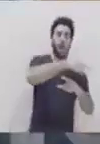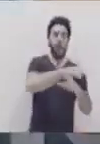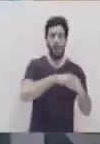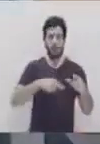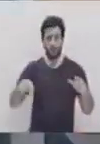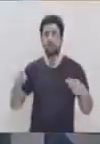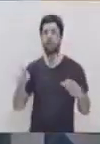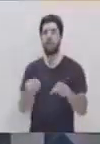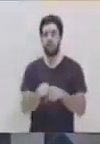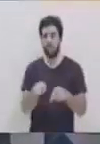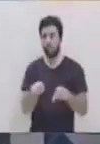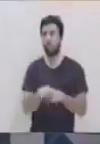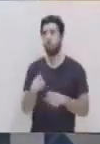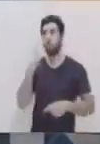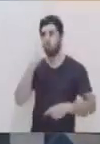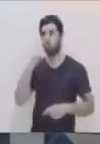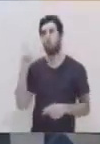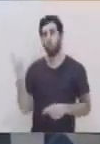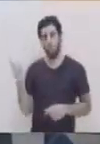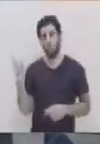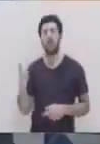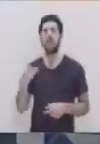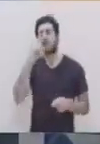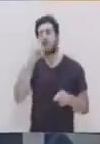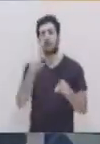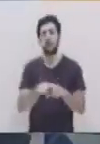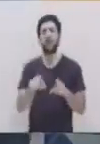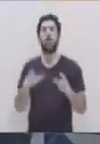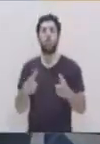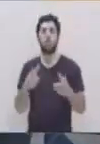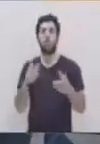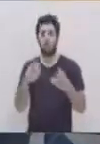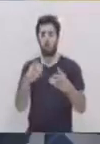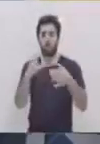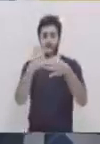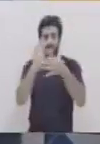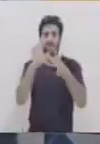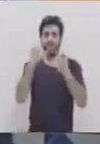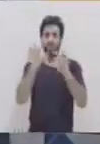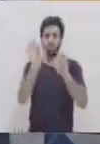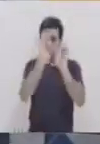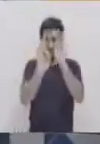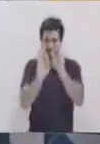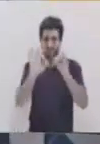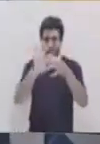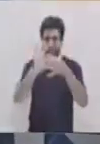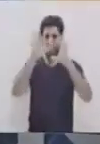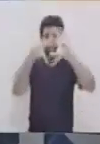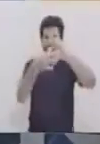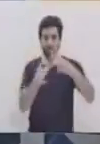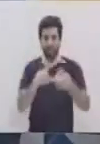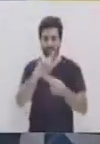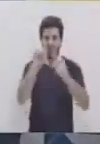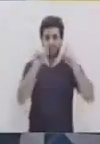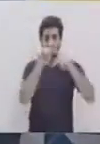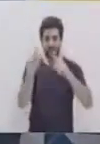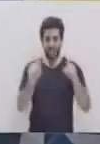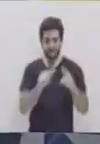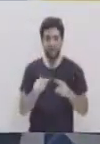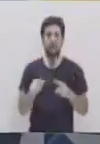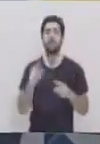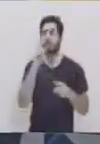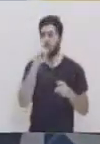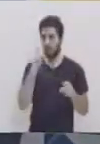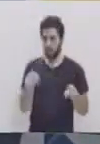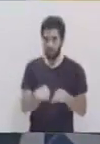formar una elipse. También lo podemos ver en el movimiento de los átomos. Y esas son las maneras en que